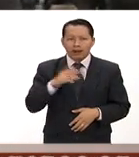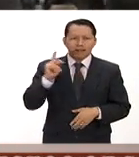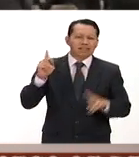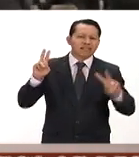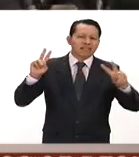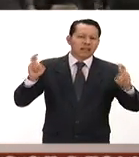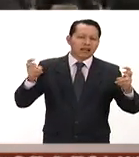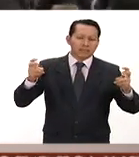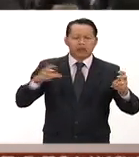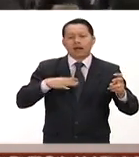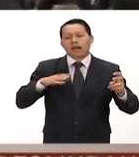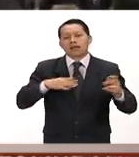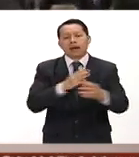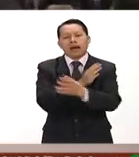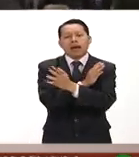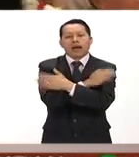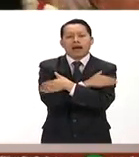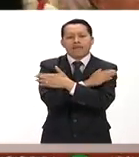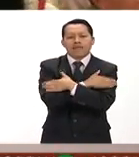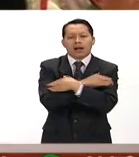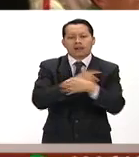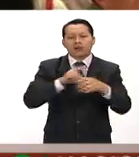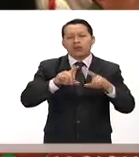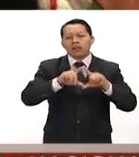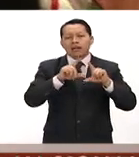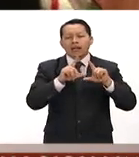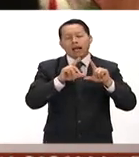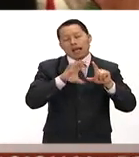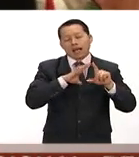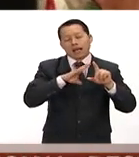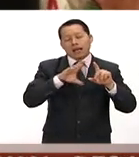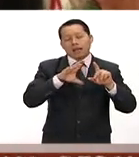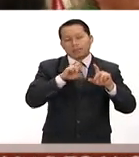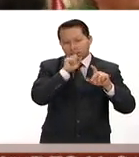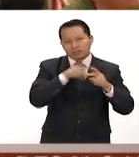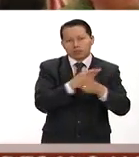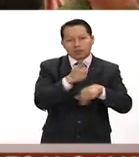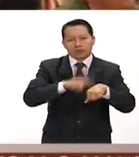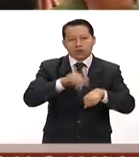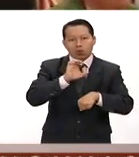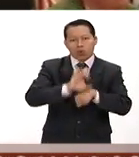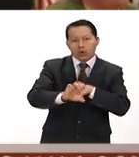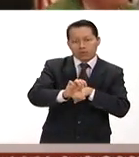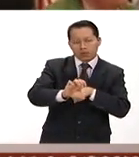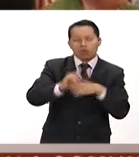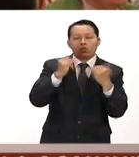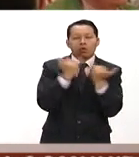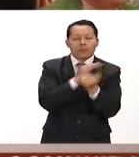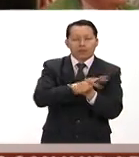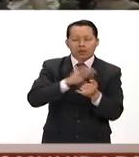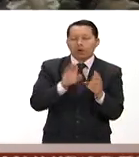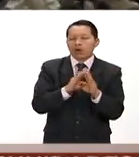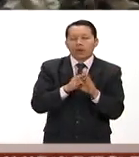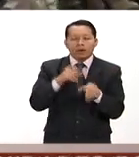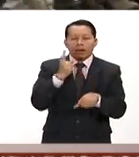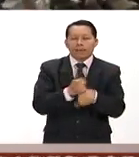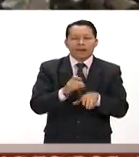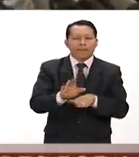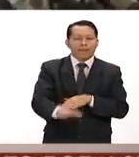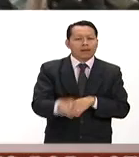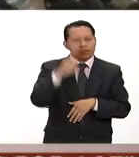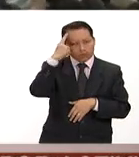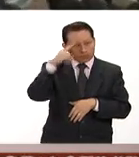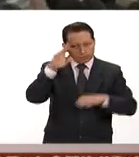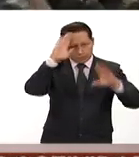nacional de los del sí con los del no dar el primer paso de una reconciliación